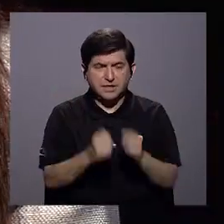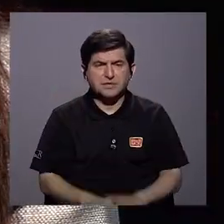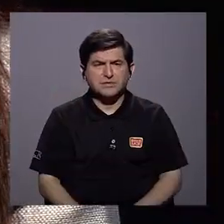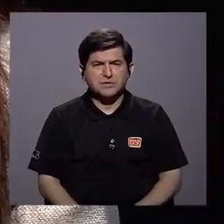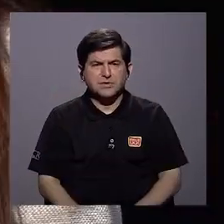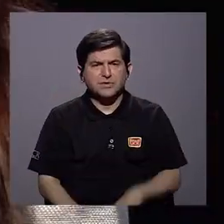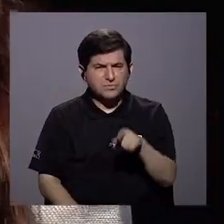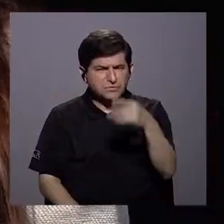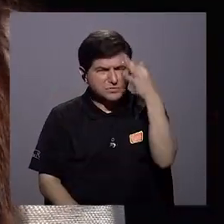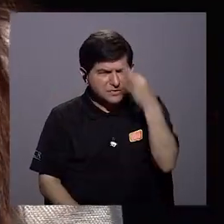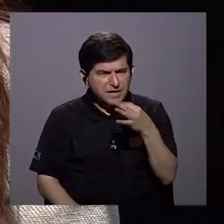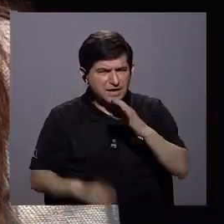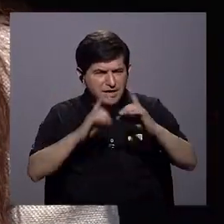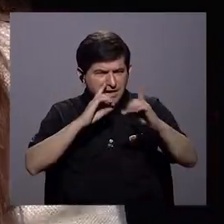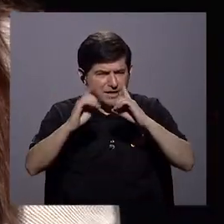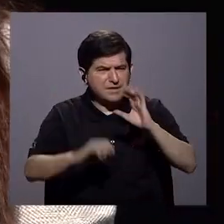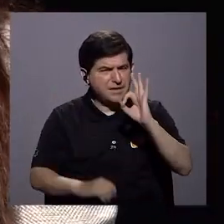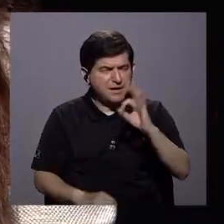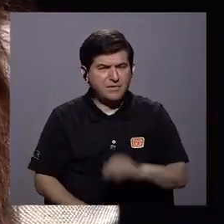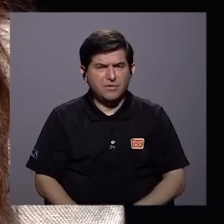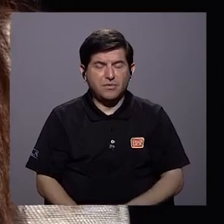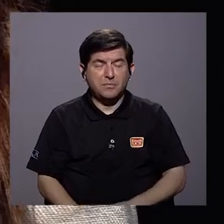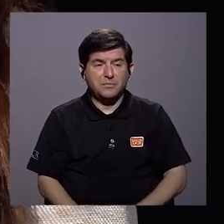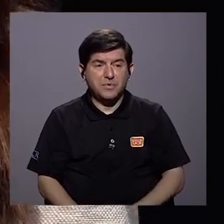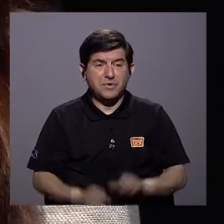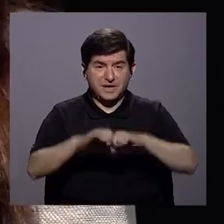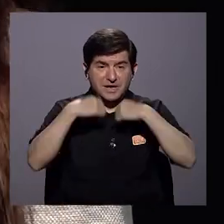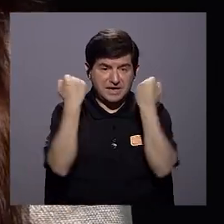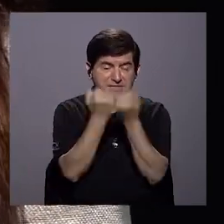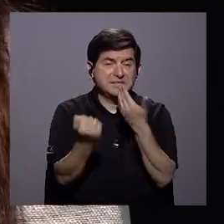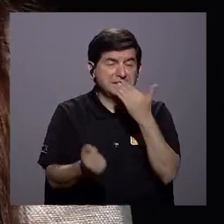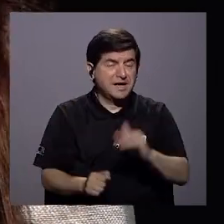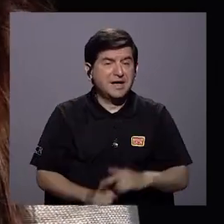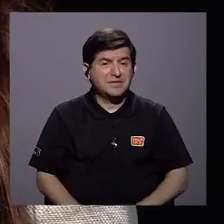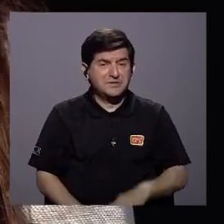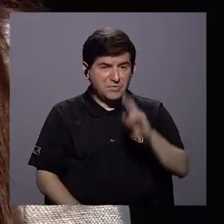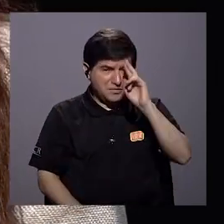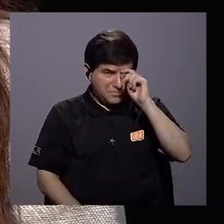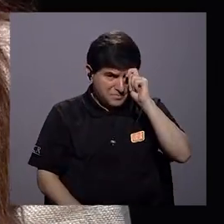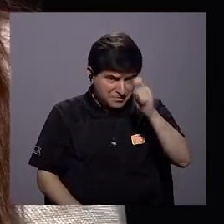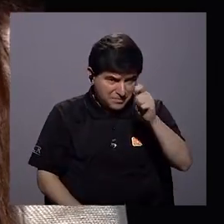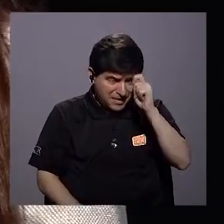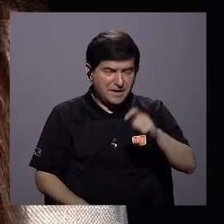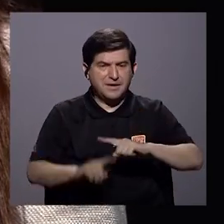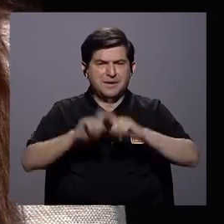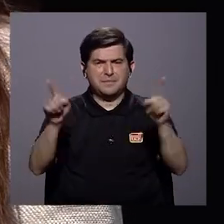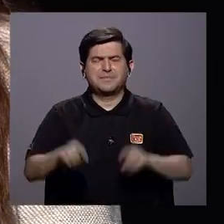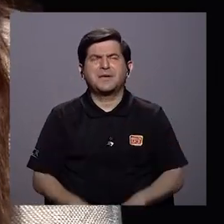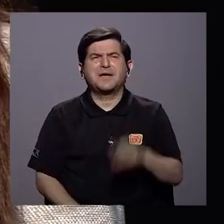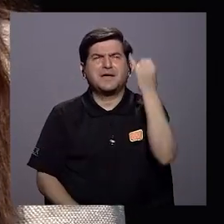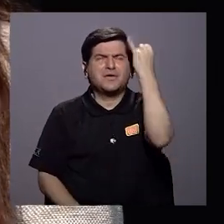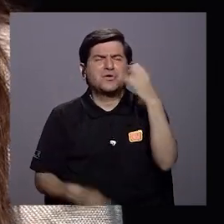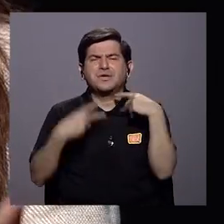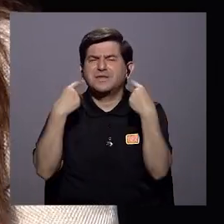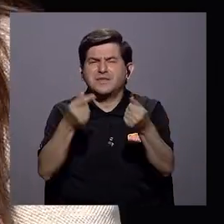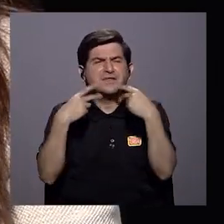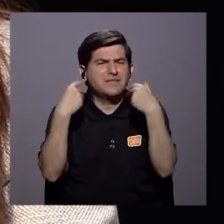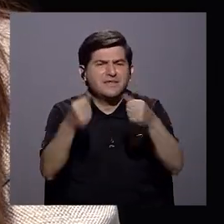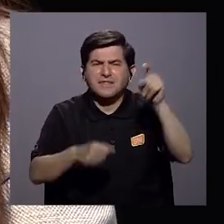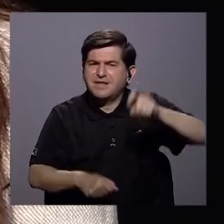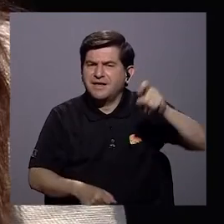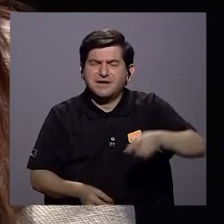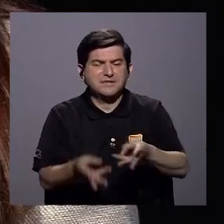Del diálogo. Yo creo que sí. Porque hay una mala reputación de los sindicatos. Claro, pero creo que también hay un sentido de urgencia de que